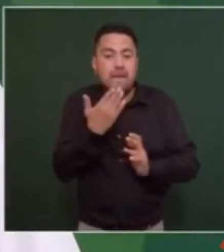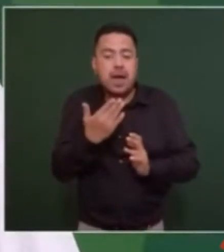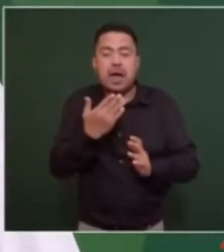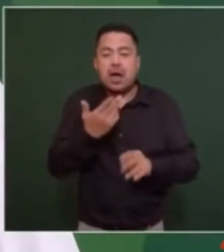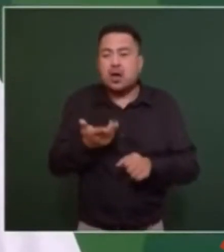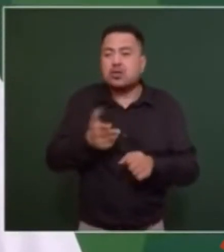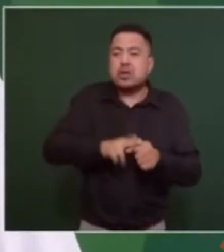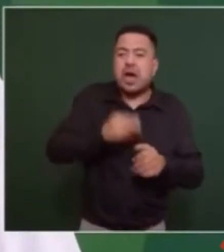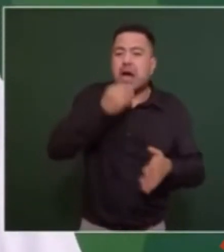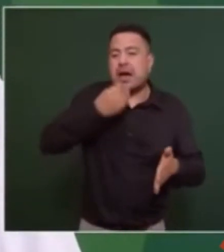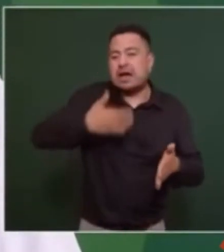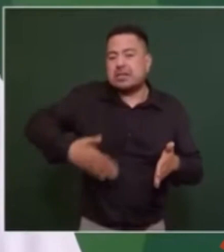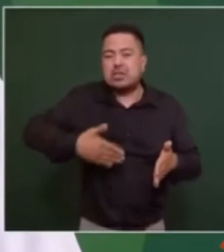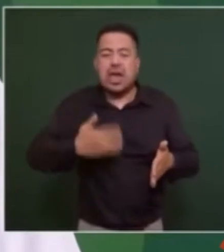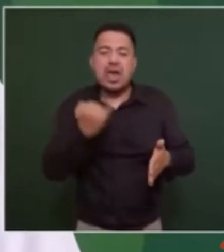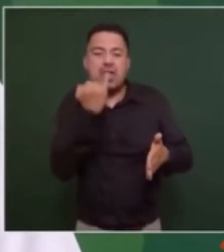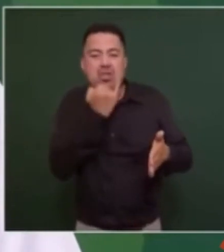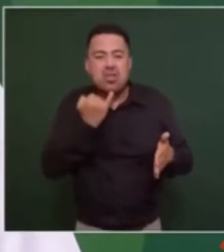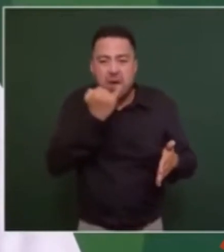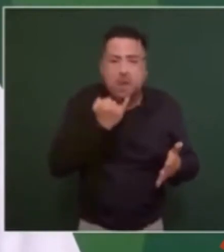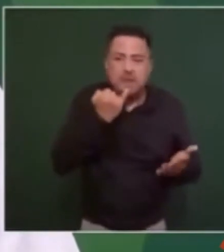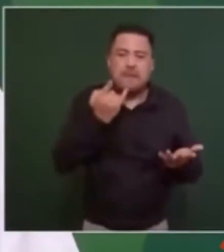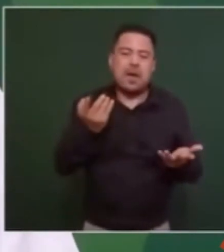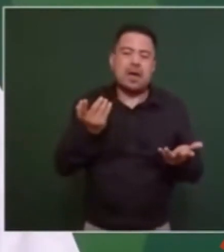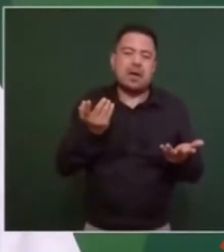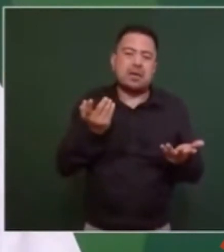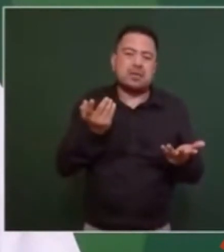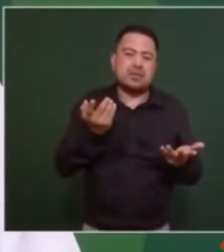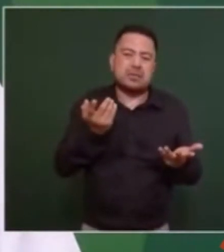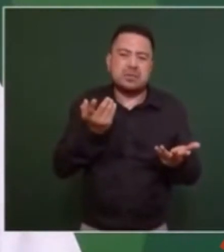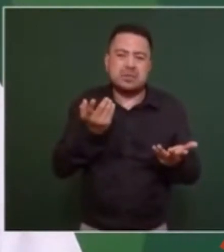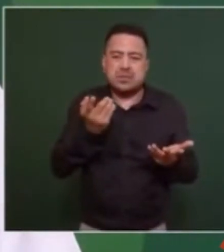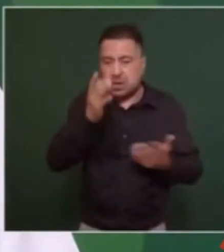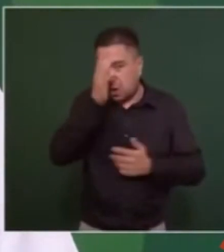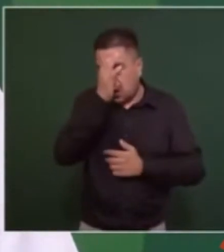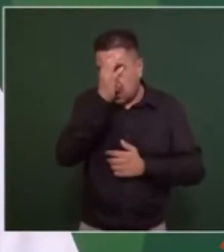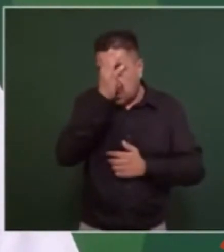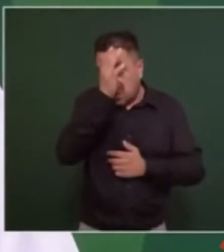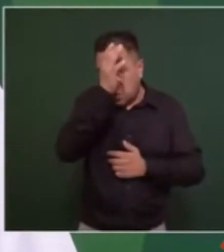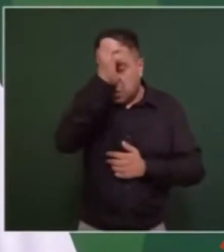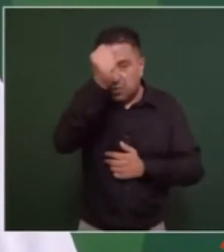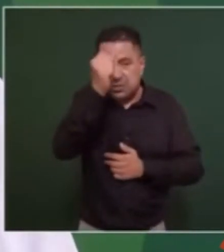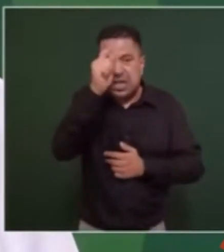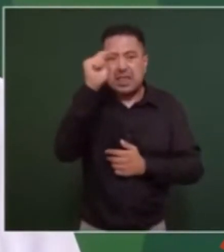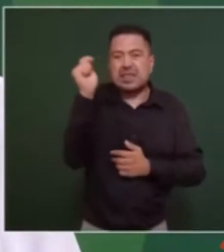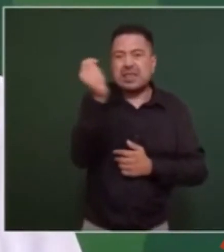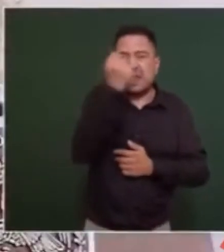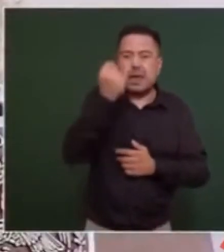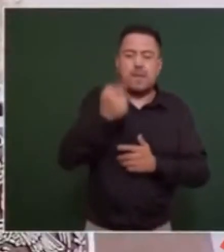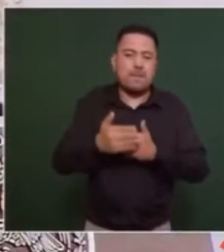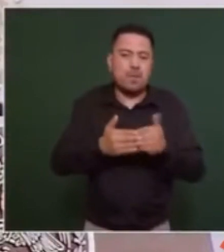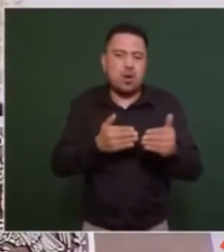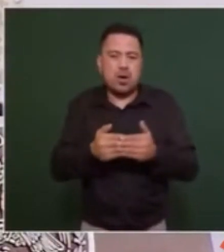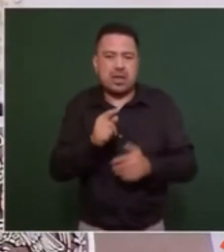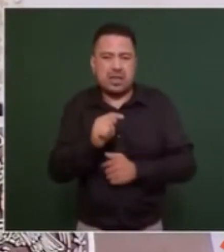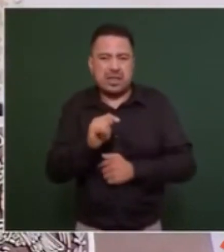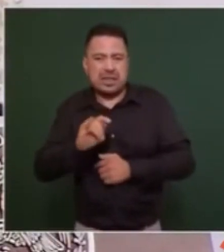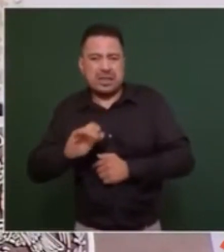gastronomía, idiomas y conceptos tecnológicos modernos.